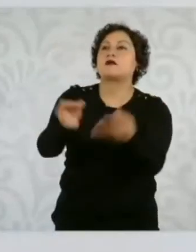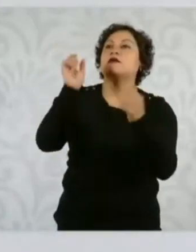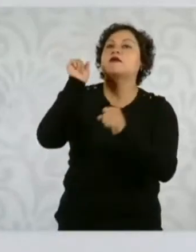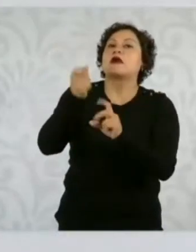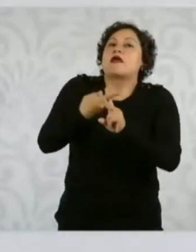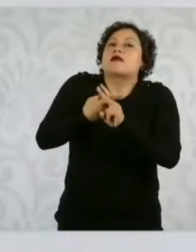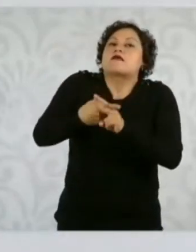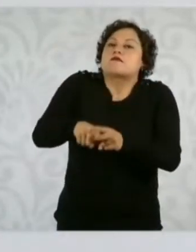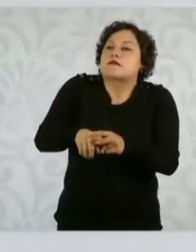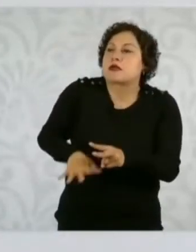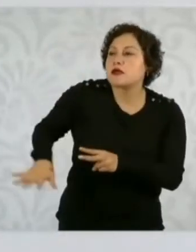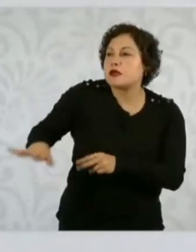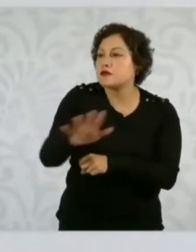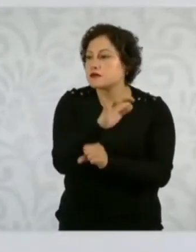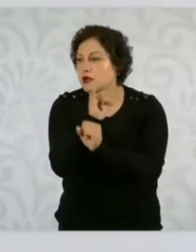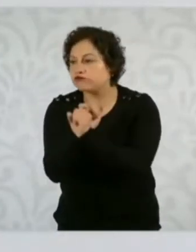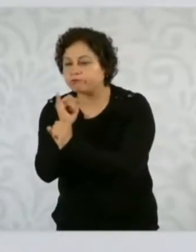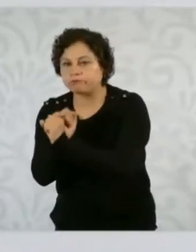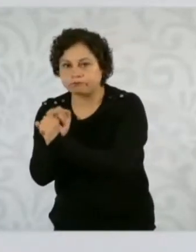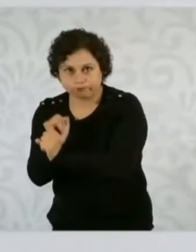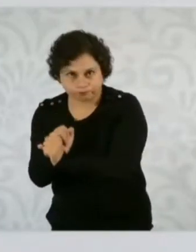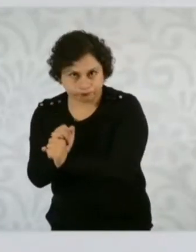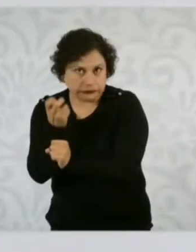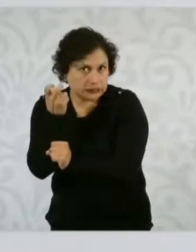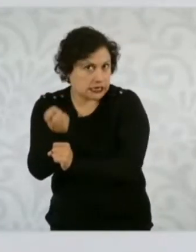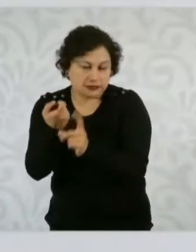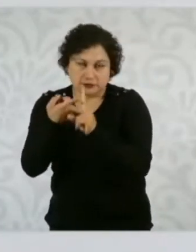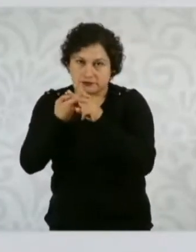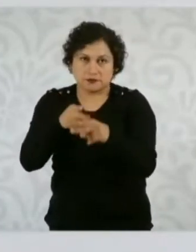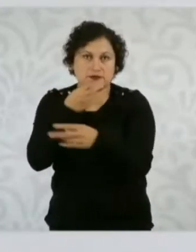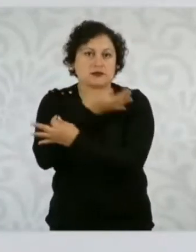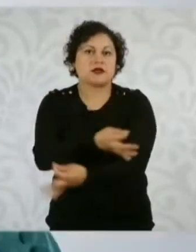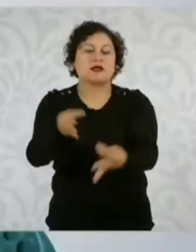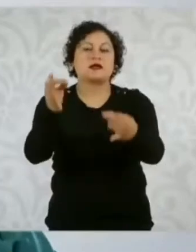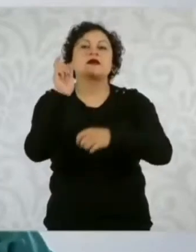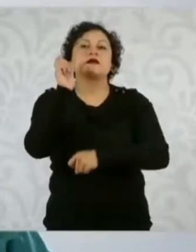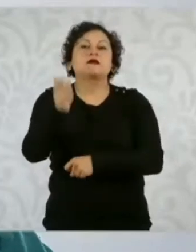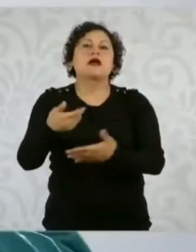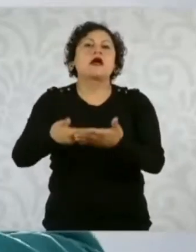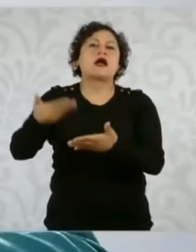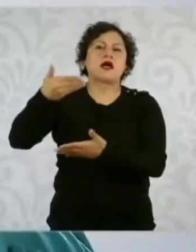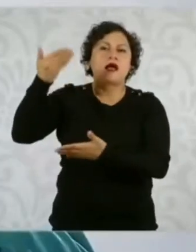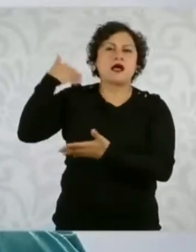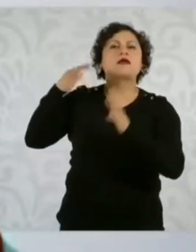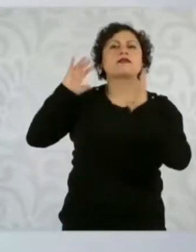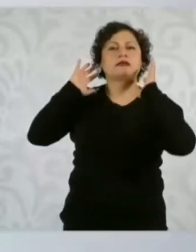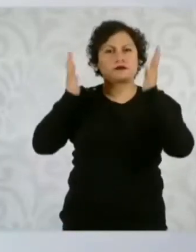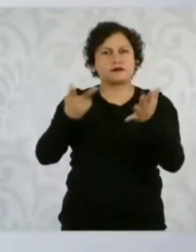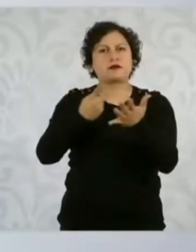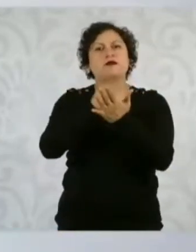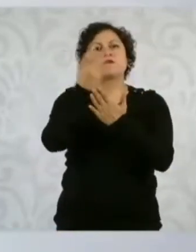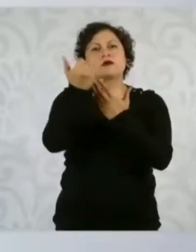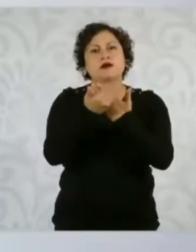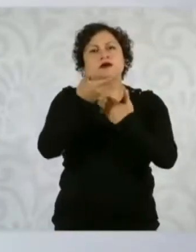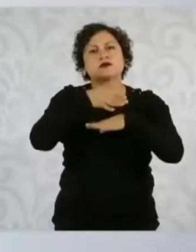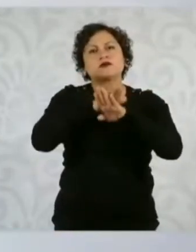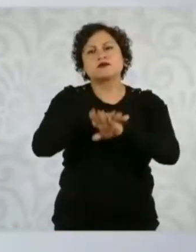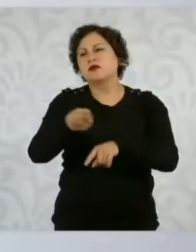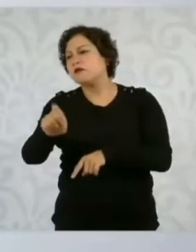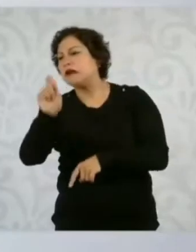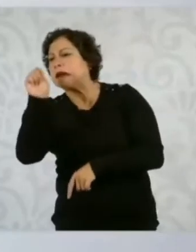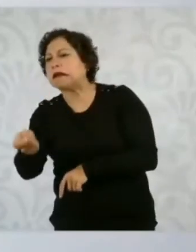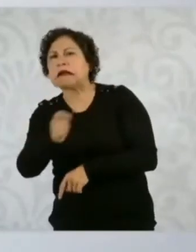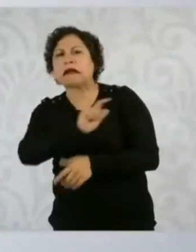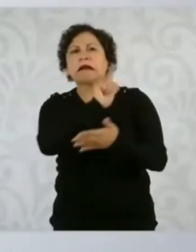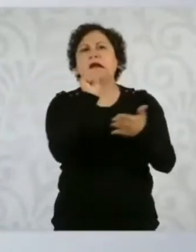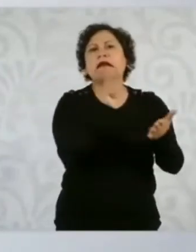ya se había iniciado con los proyectos, sobre todo de los derechos de vía de este tren, pero